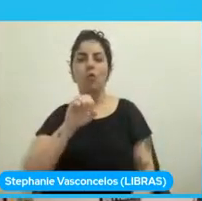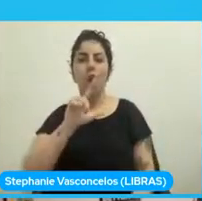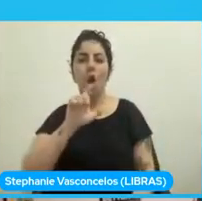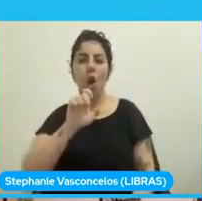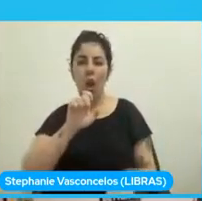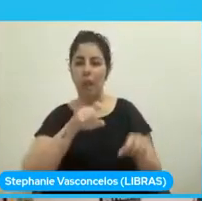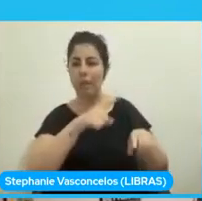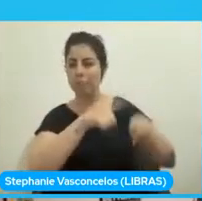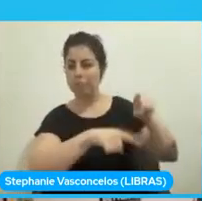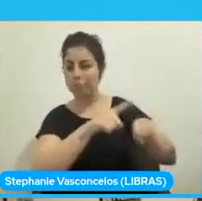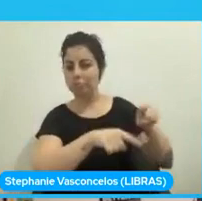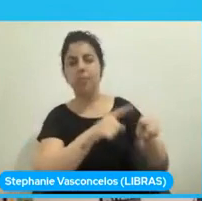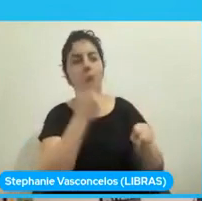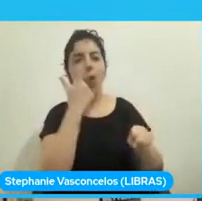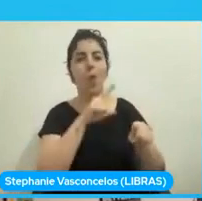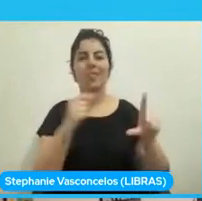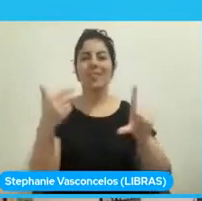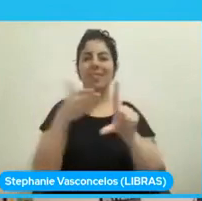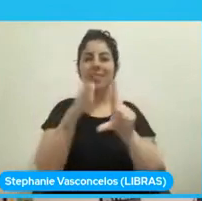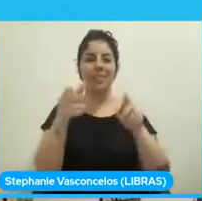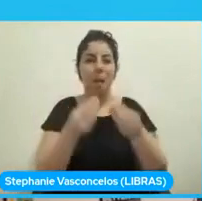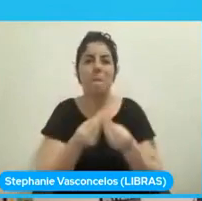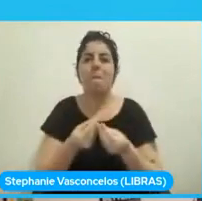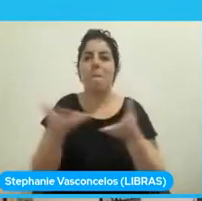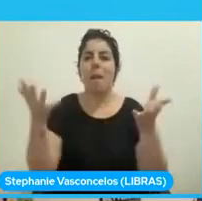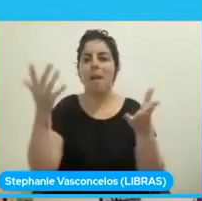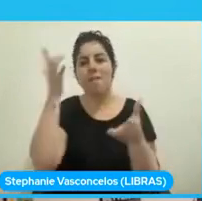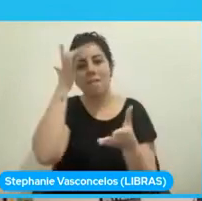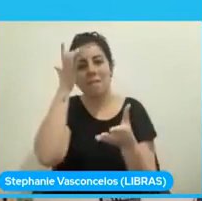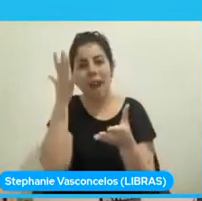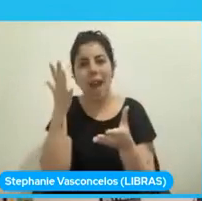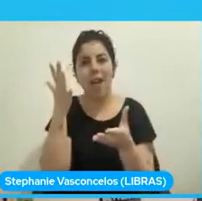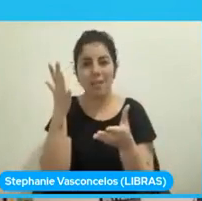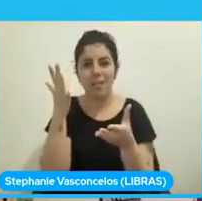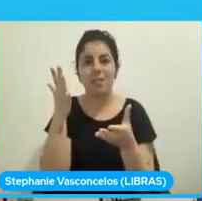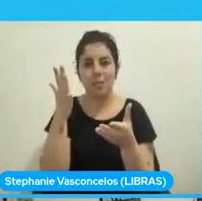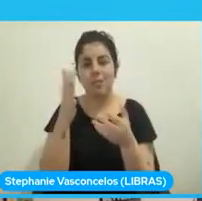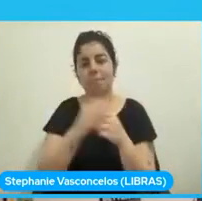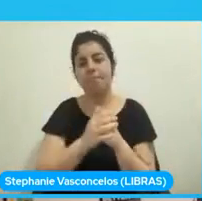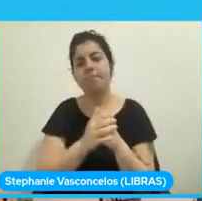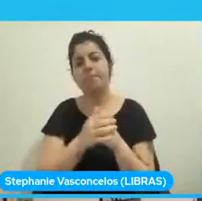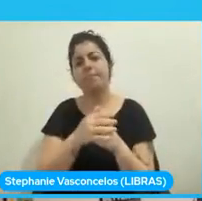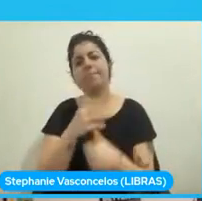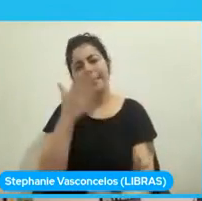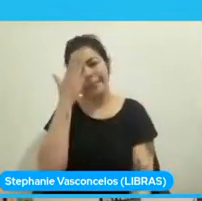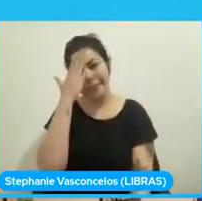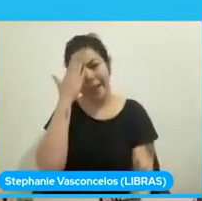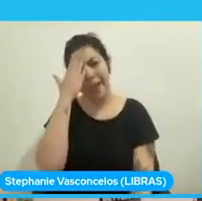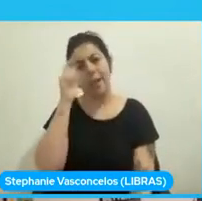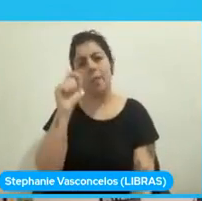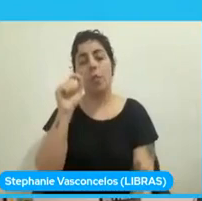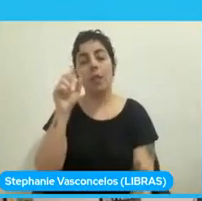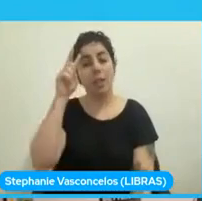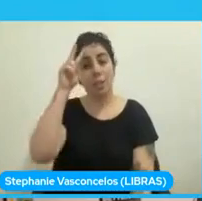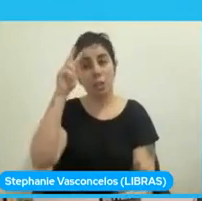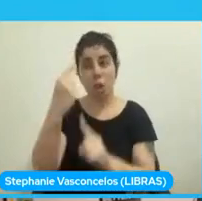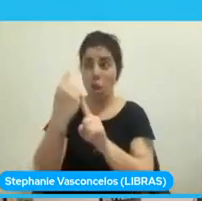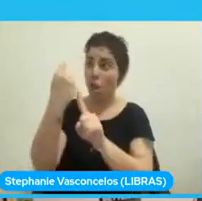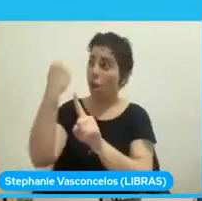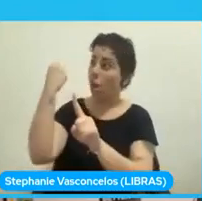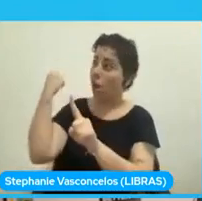un ambiente donde sea más fácil de distribuirla. Sabemos que en la historia de la computación,